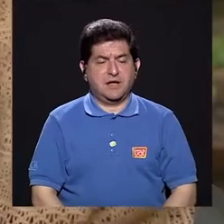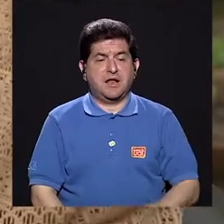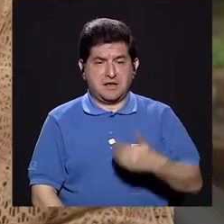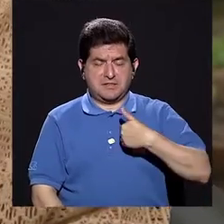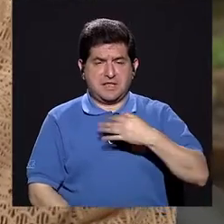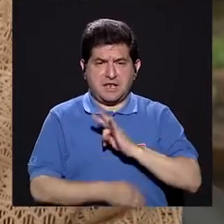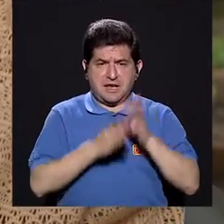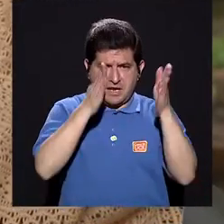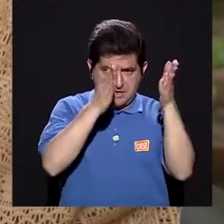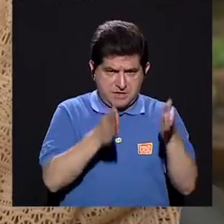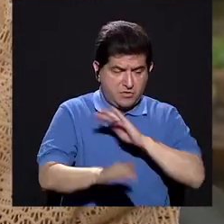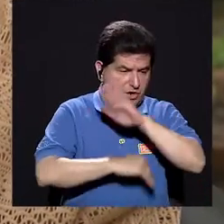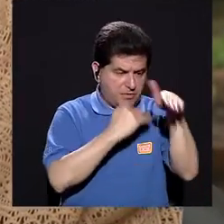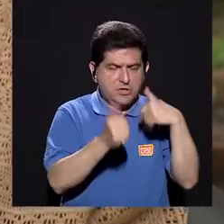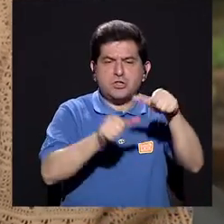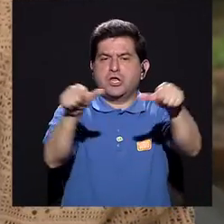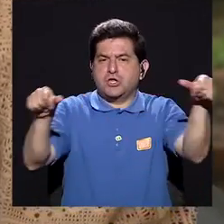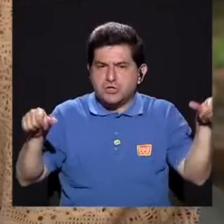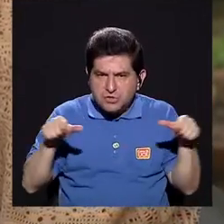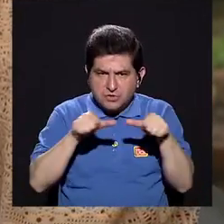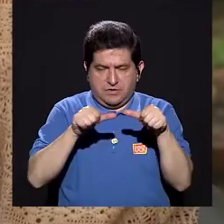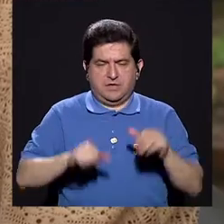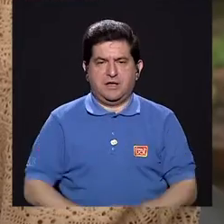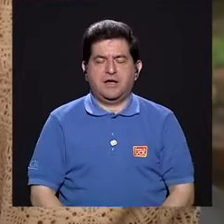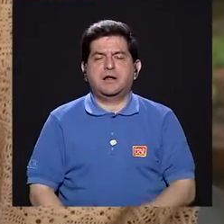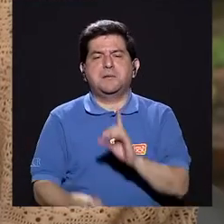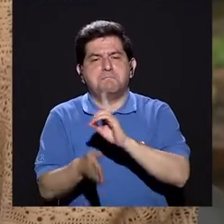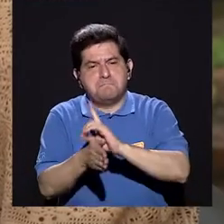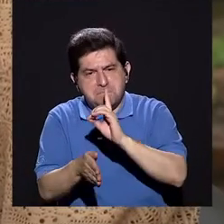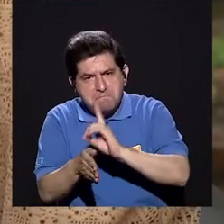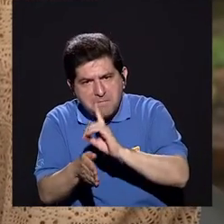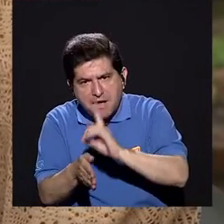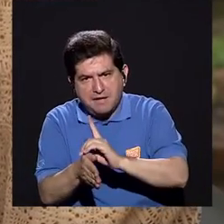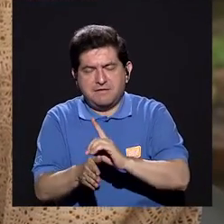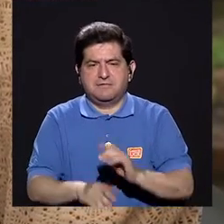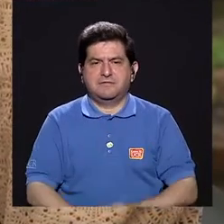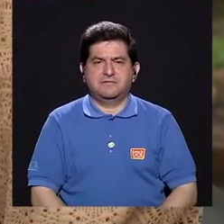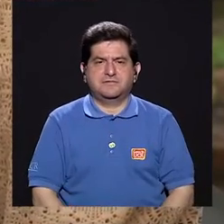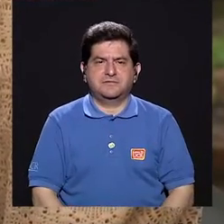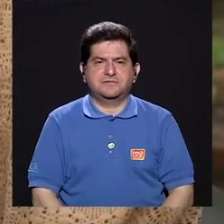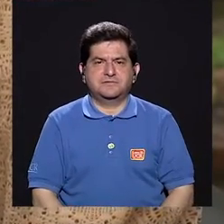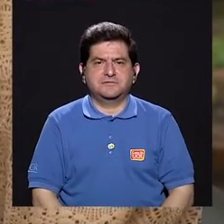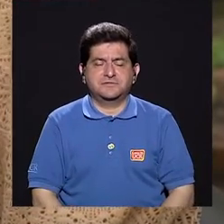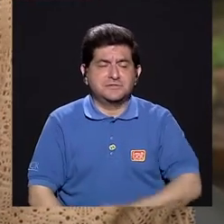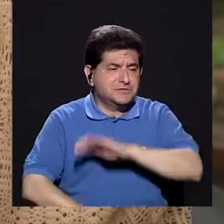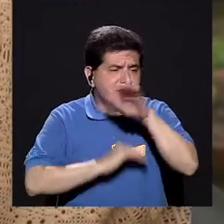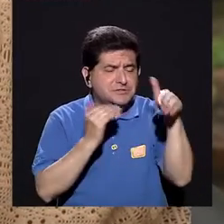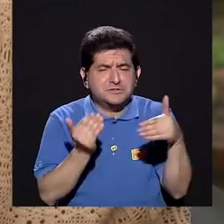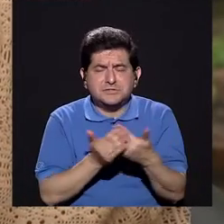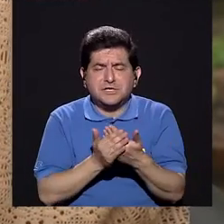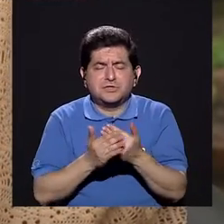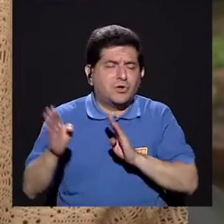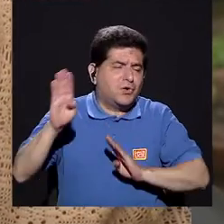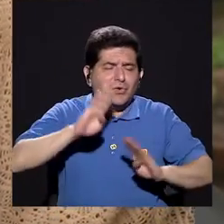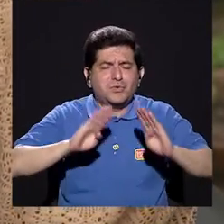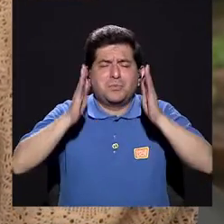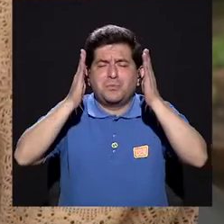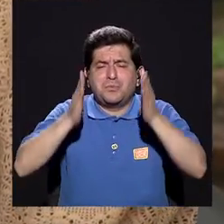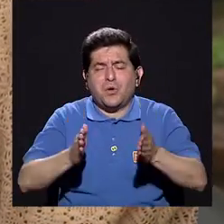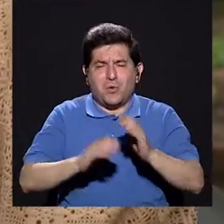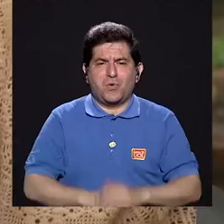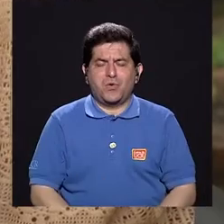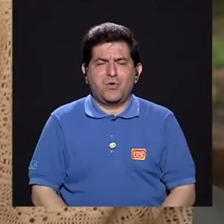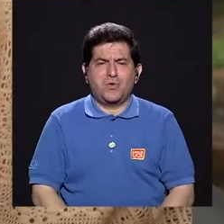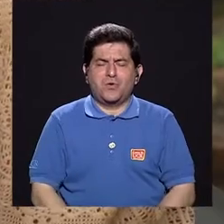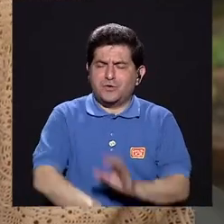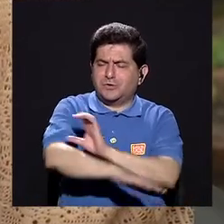Tenemos terapeutas de todas las áreas, tenemos médicos, tenemos de todo hasta biólogos y